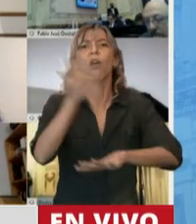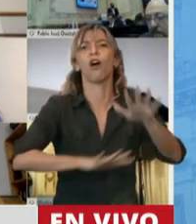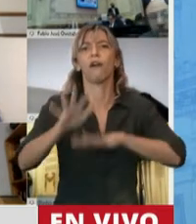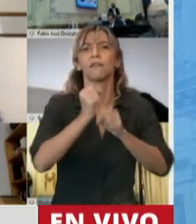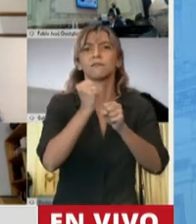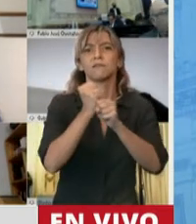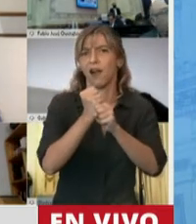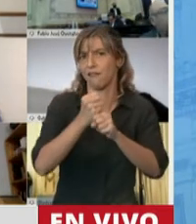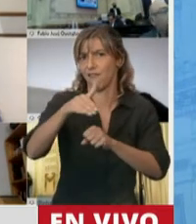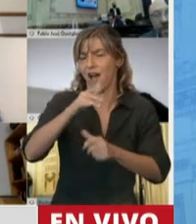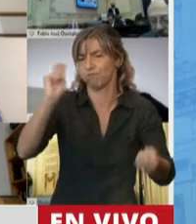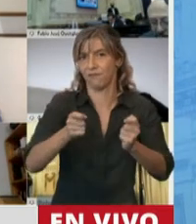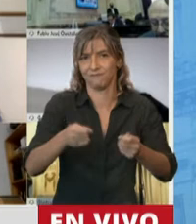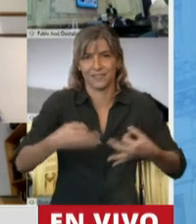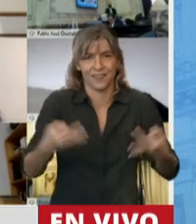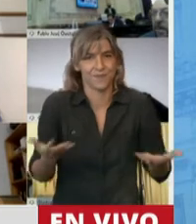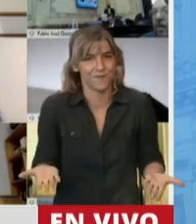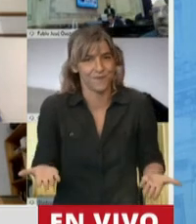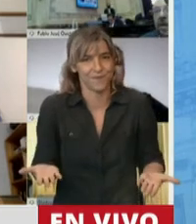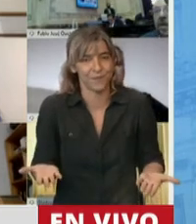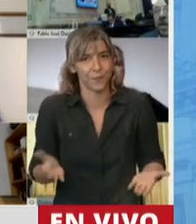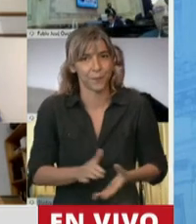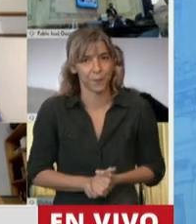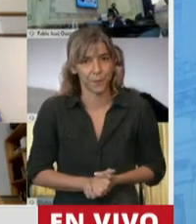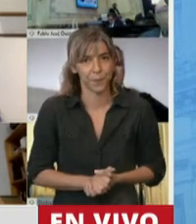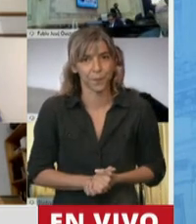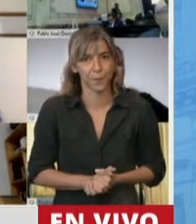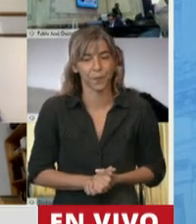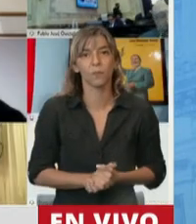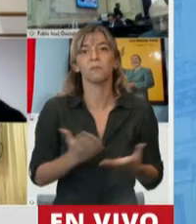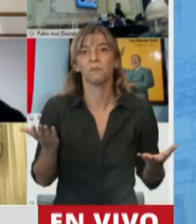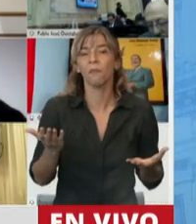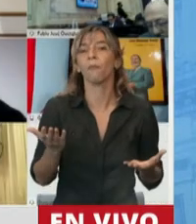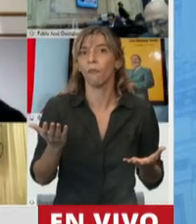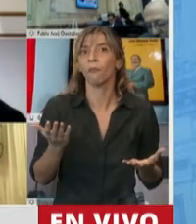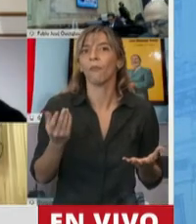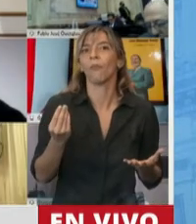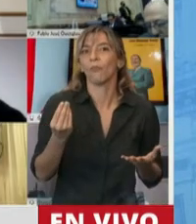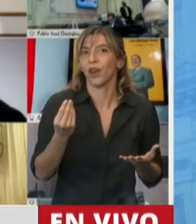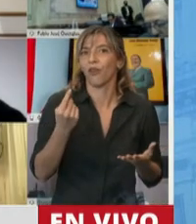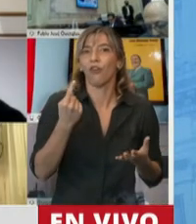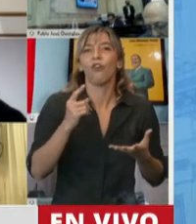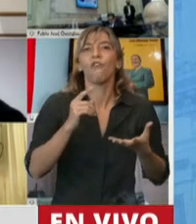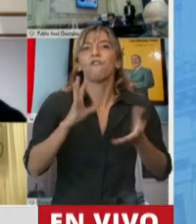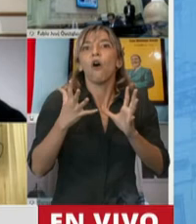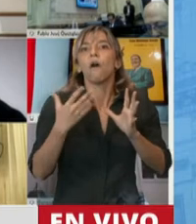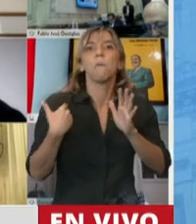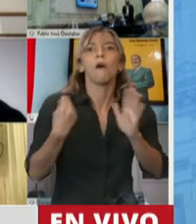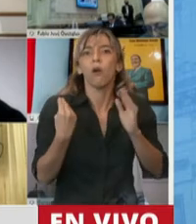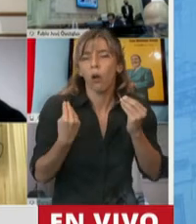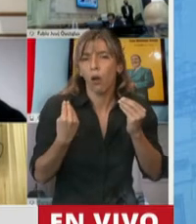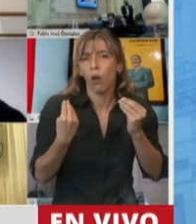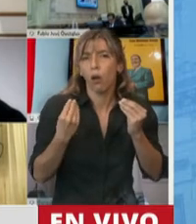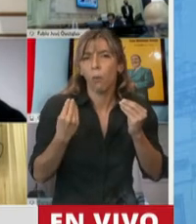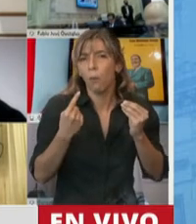No solamente en lo que se refiere a la forma en la que se va a realizar el mismo, sino a